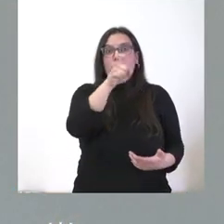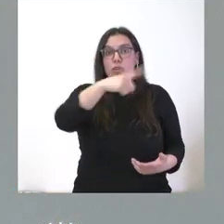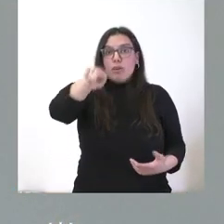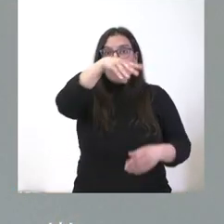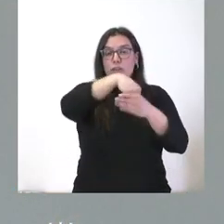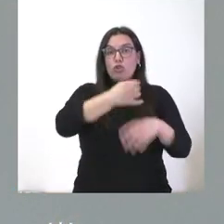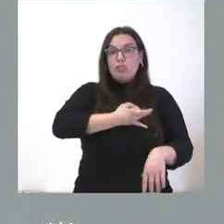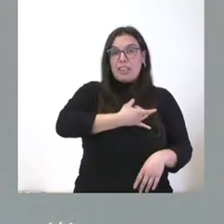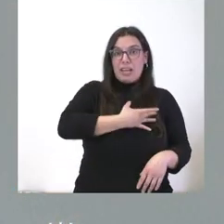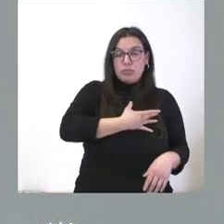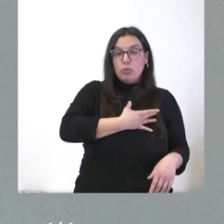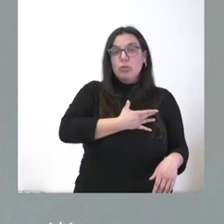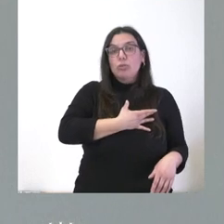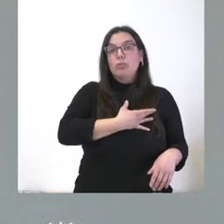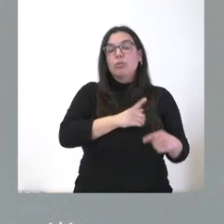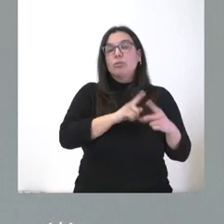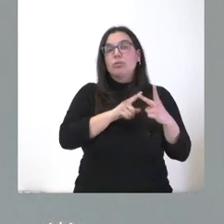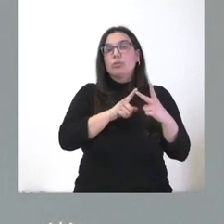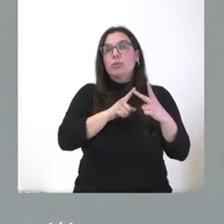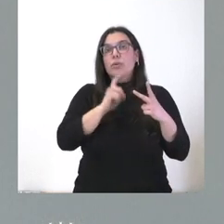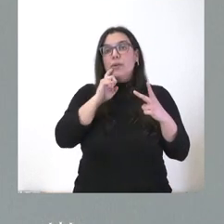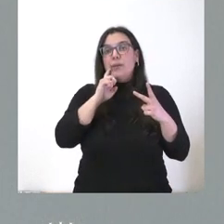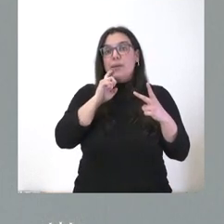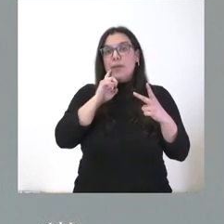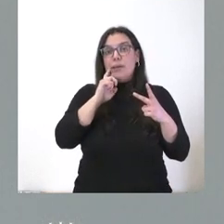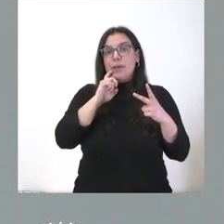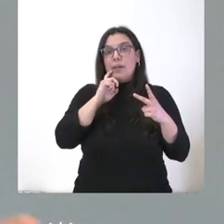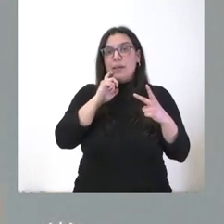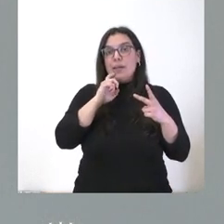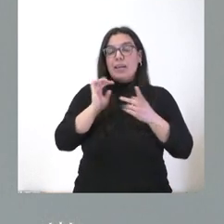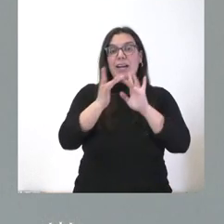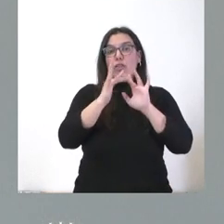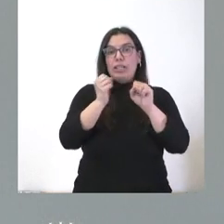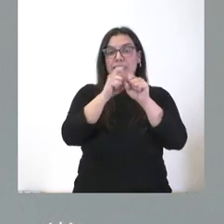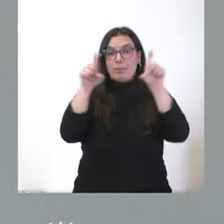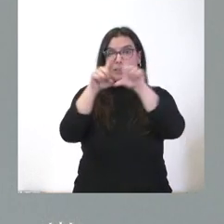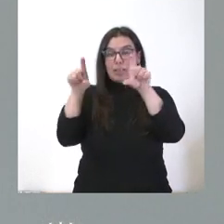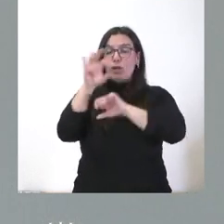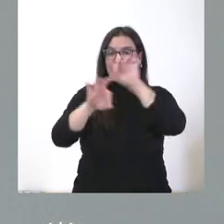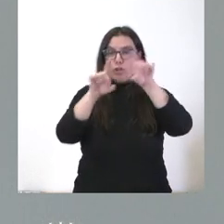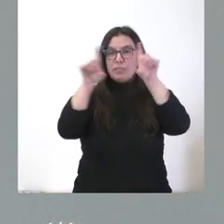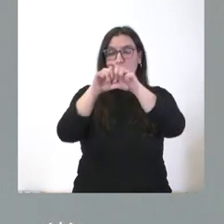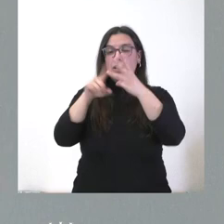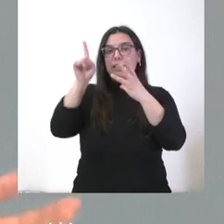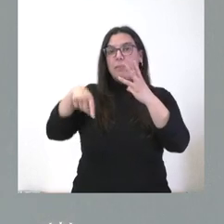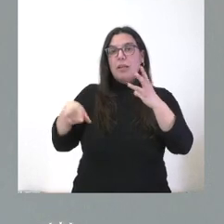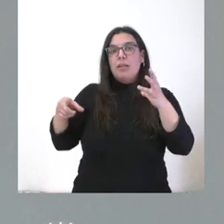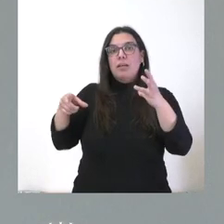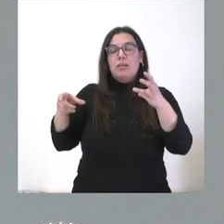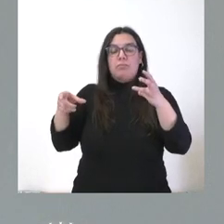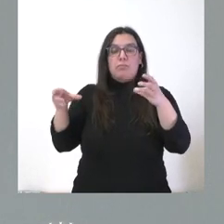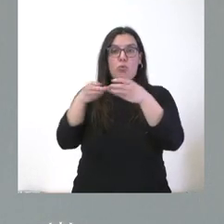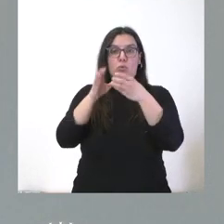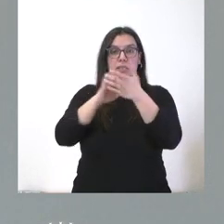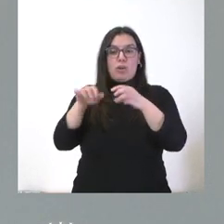sindicatos, están las organizaciones empresariales y está la Administración autonómica. Quien tiene que